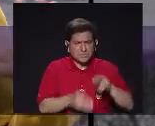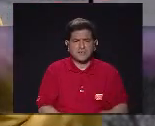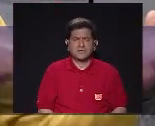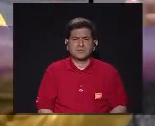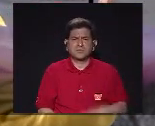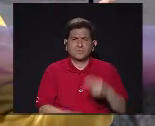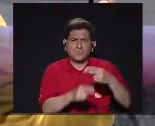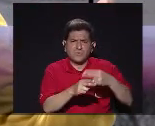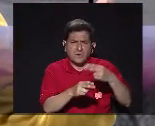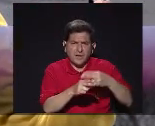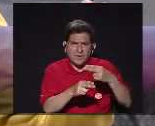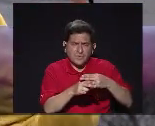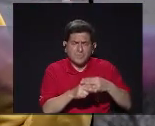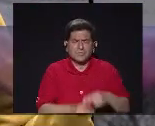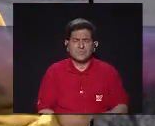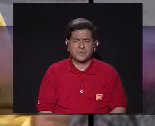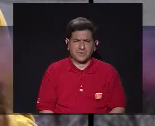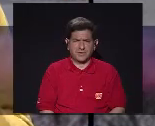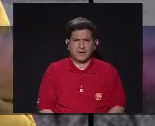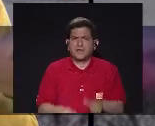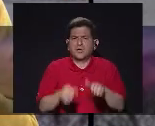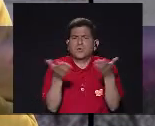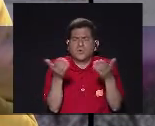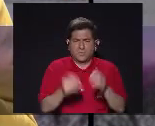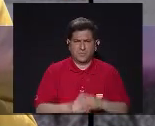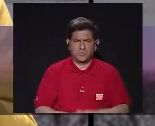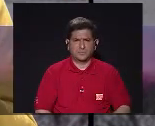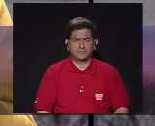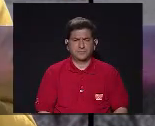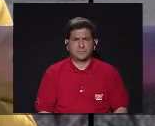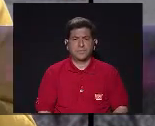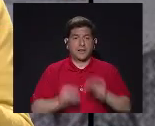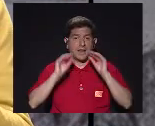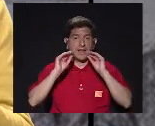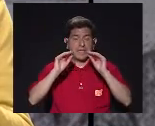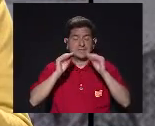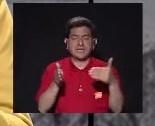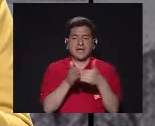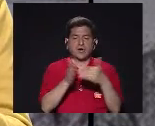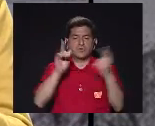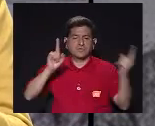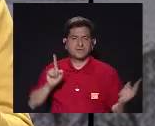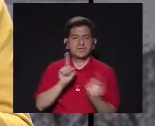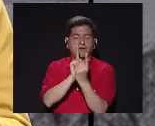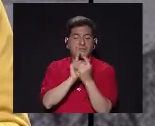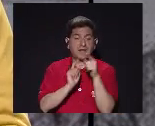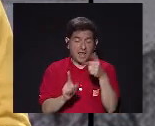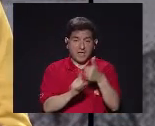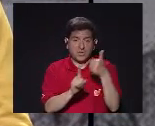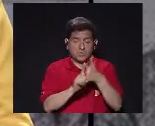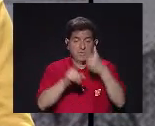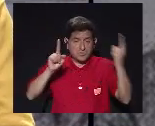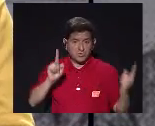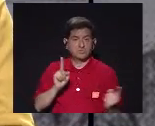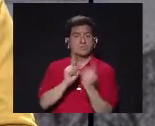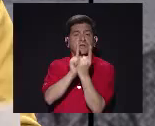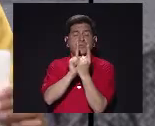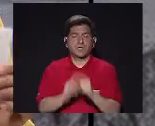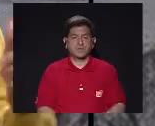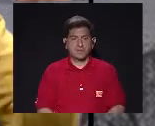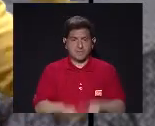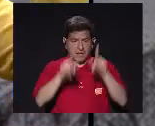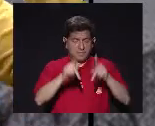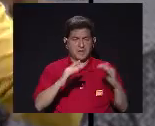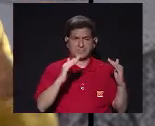denominado Todo esto que hemos Estado creando Una pedagogía Del reencuentro Ellos se reencuentran Con ellos